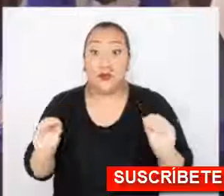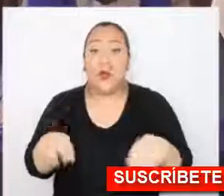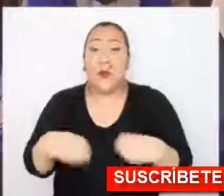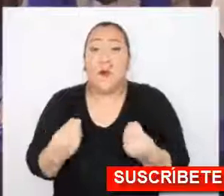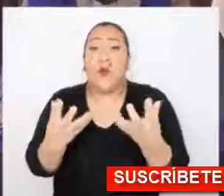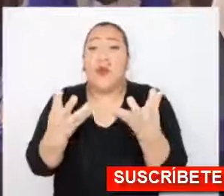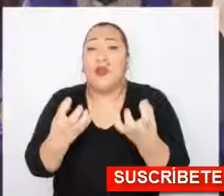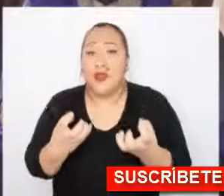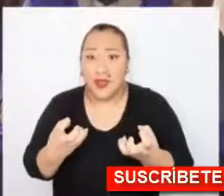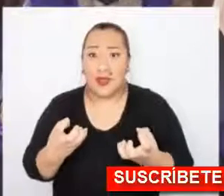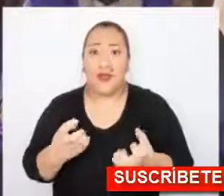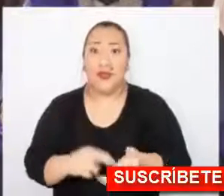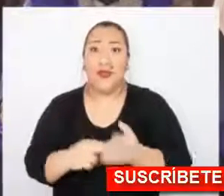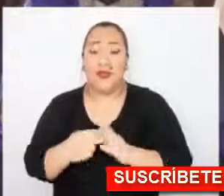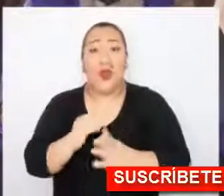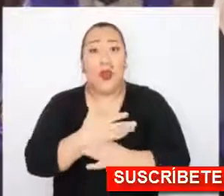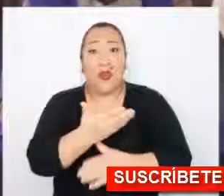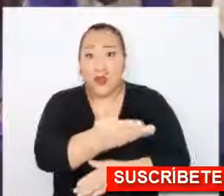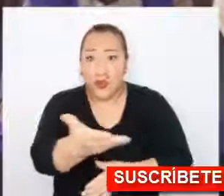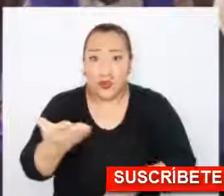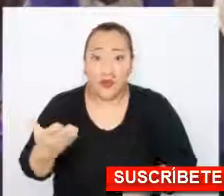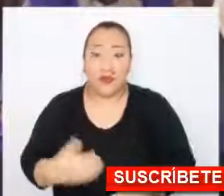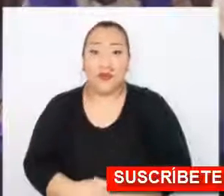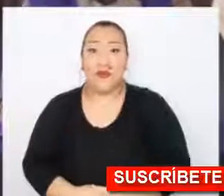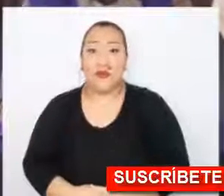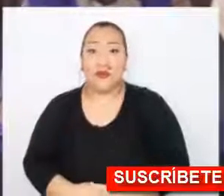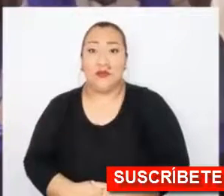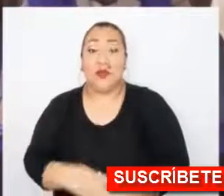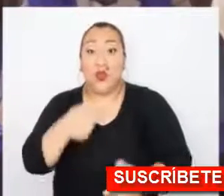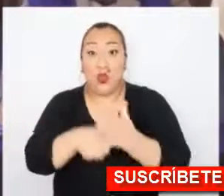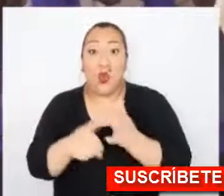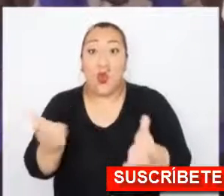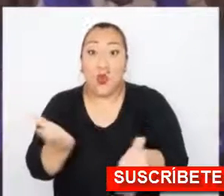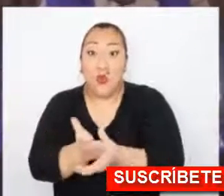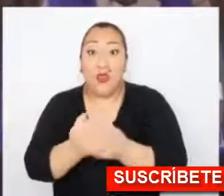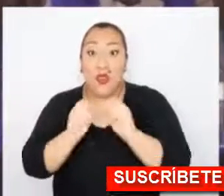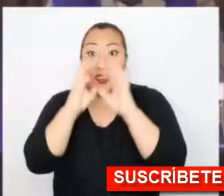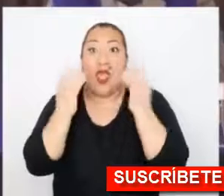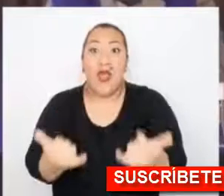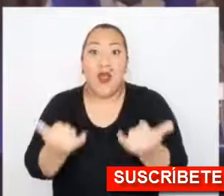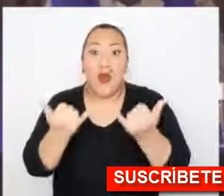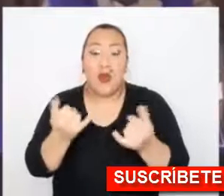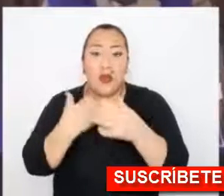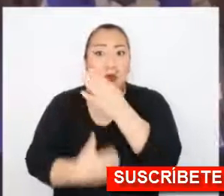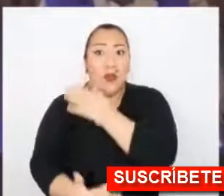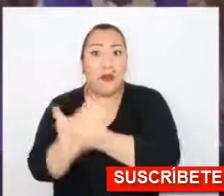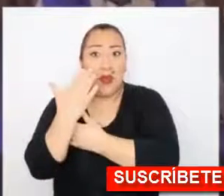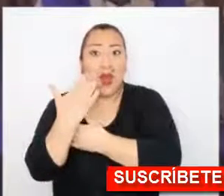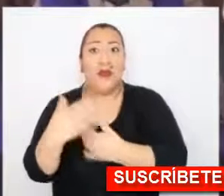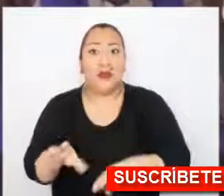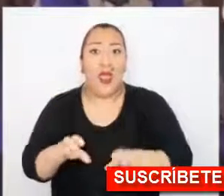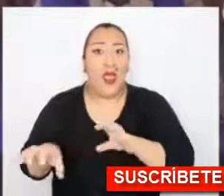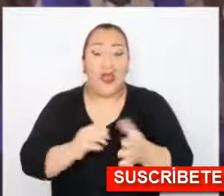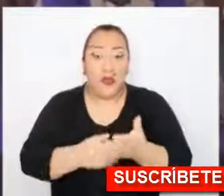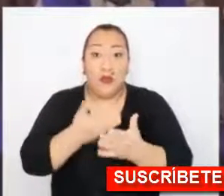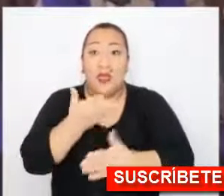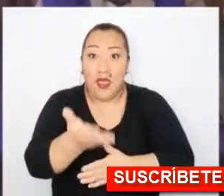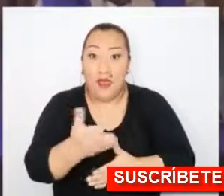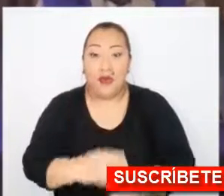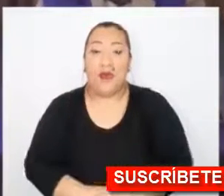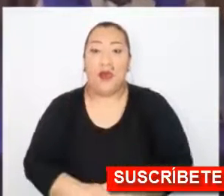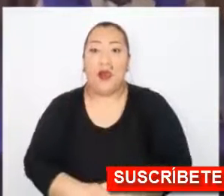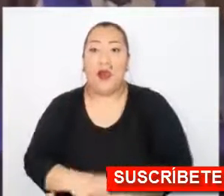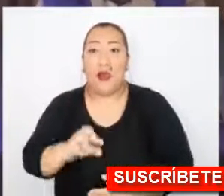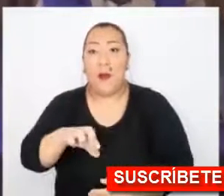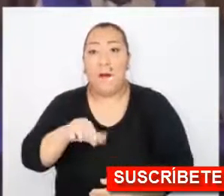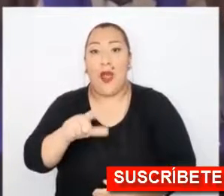Nos hemos convocado porque queremos compartir con ustedes el documento que el día de hoy, muy temprano, hemos